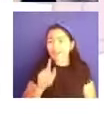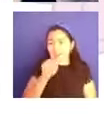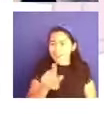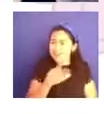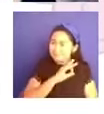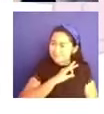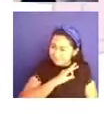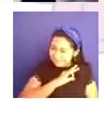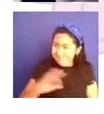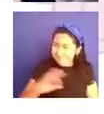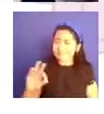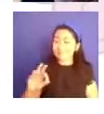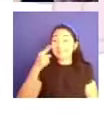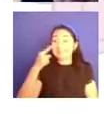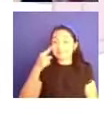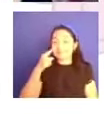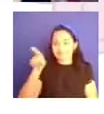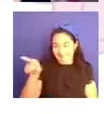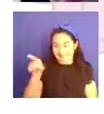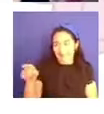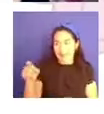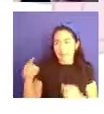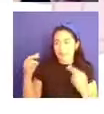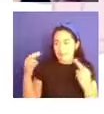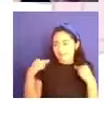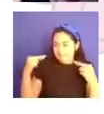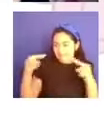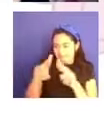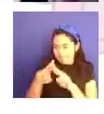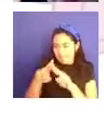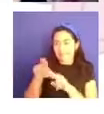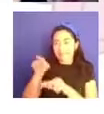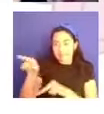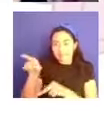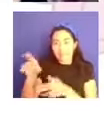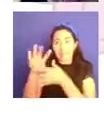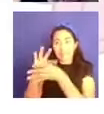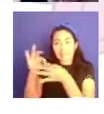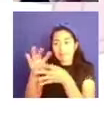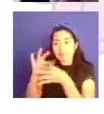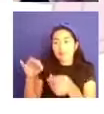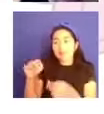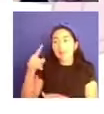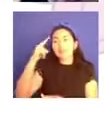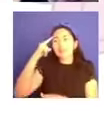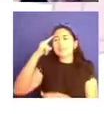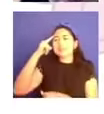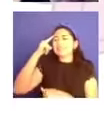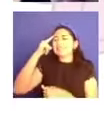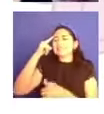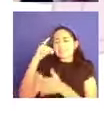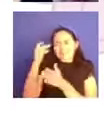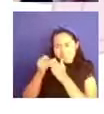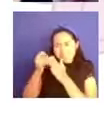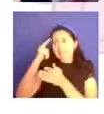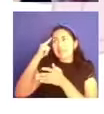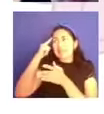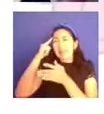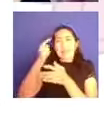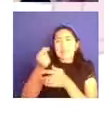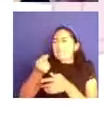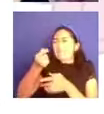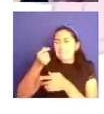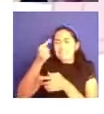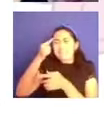maestra Sheila, pues nos ha estado compartiendo que se maneja como pues la mente del principiante, ¿no? Y que precisamente lo que nos